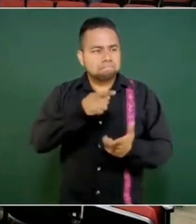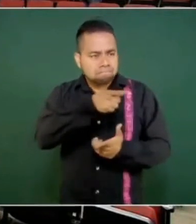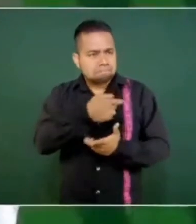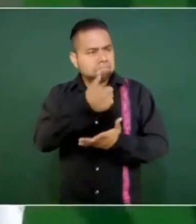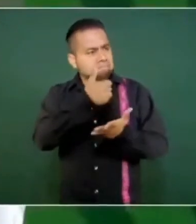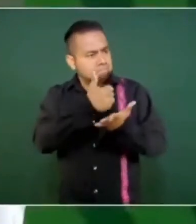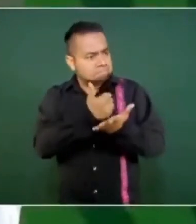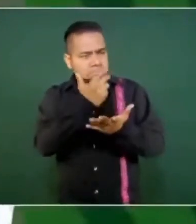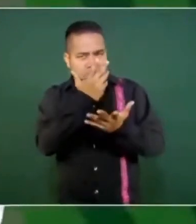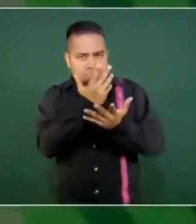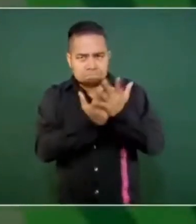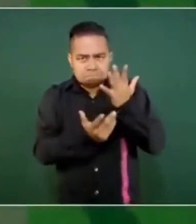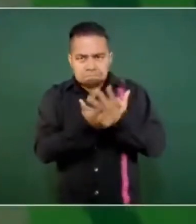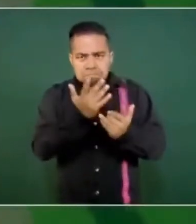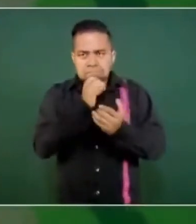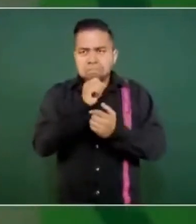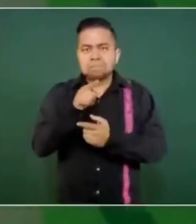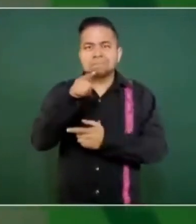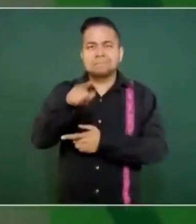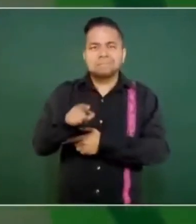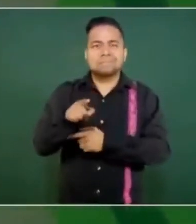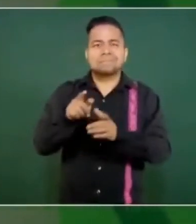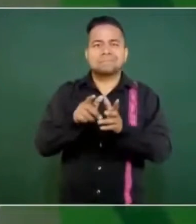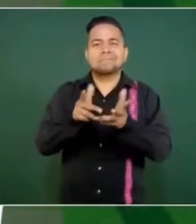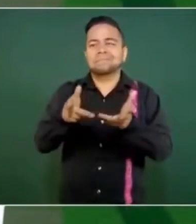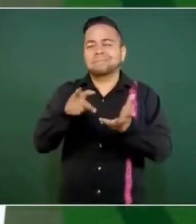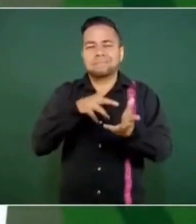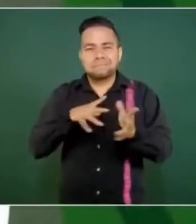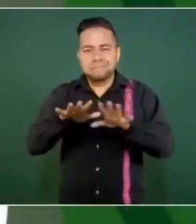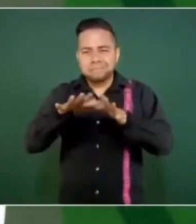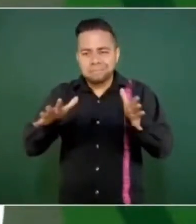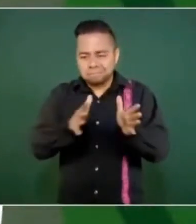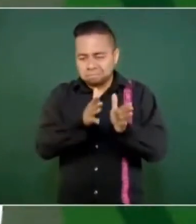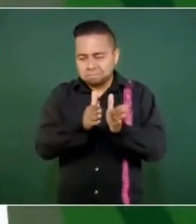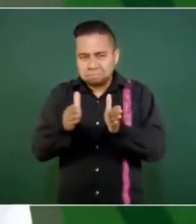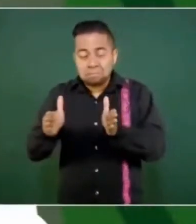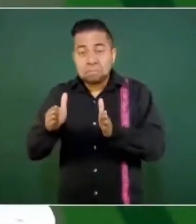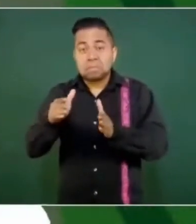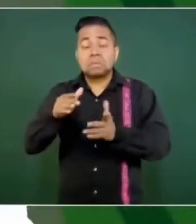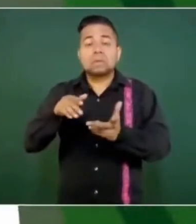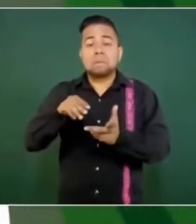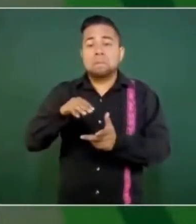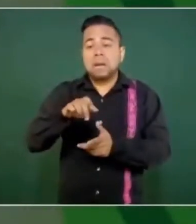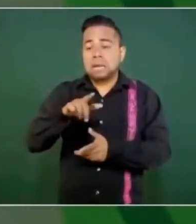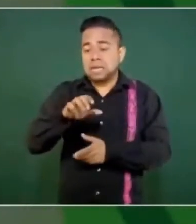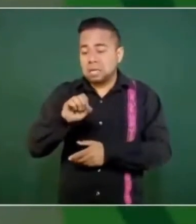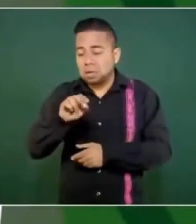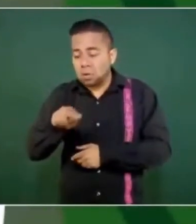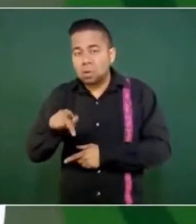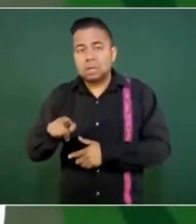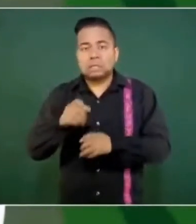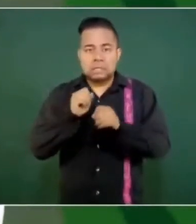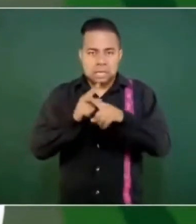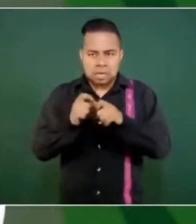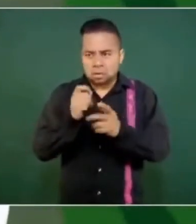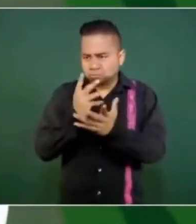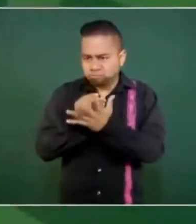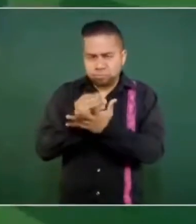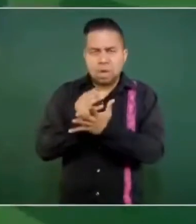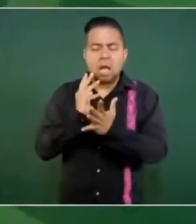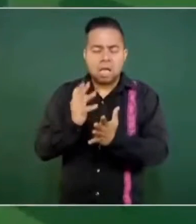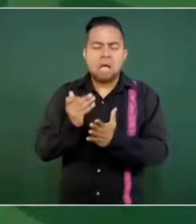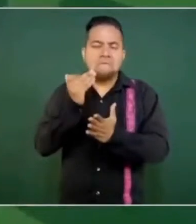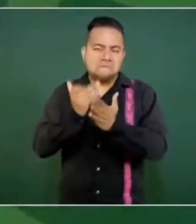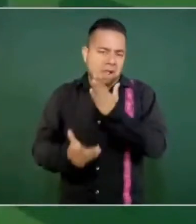se arregló el malecón en Salina Cruz. Tenemos algunas cosas, faltan mucho. Y lo del